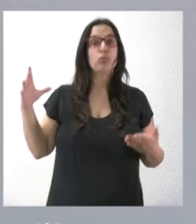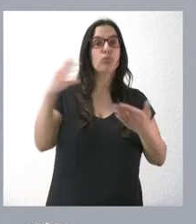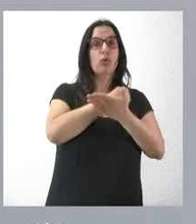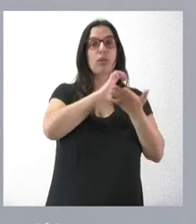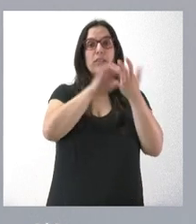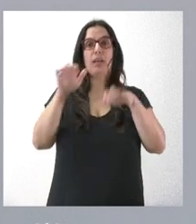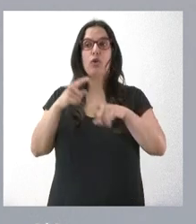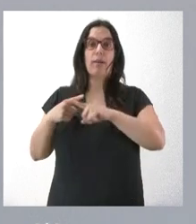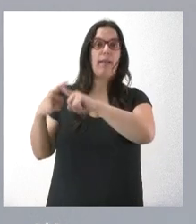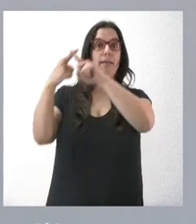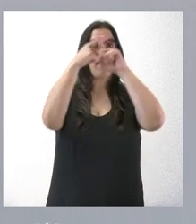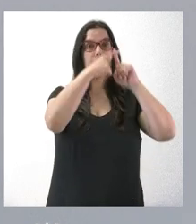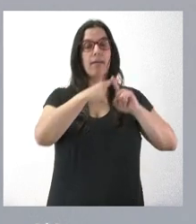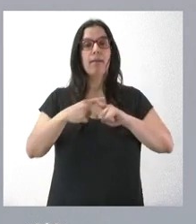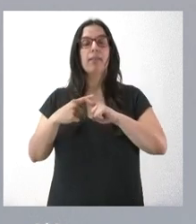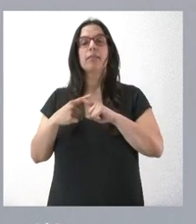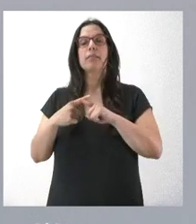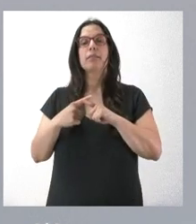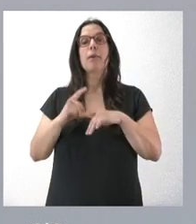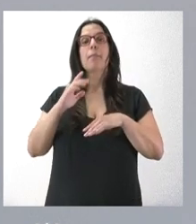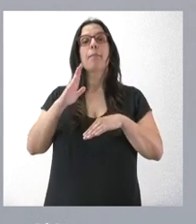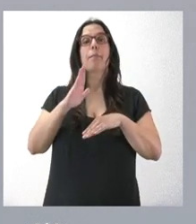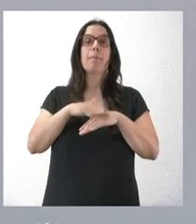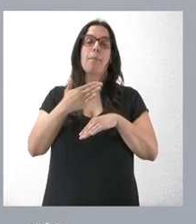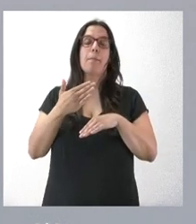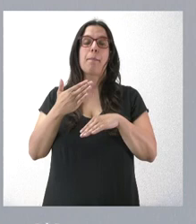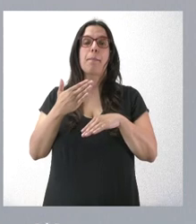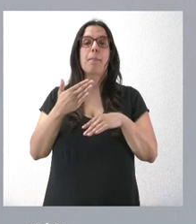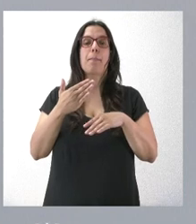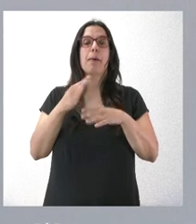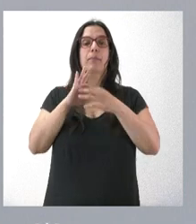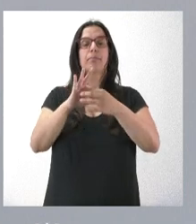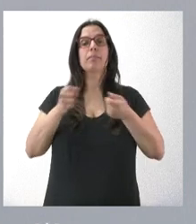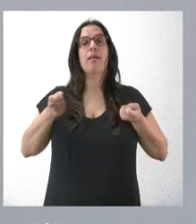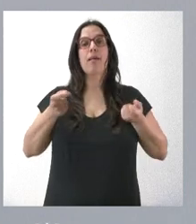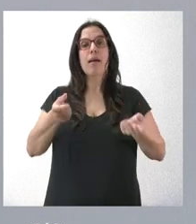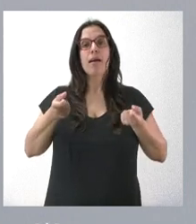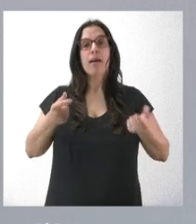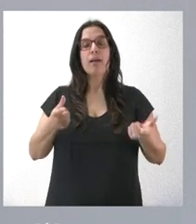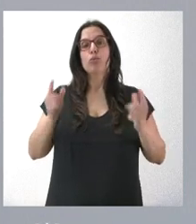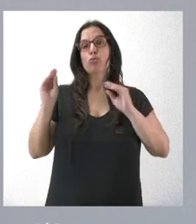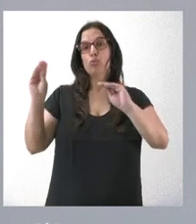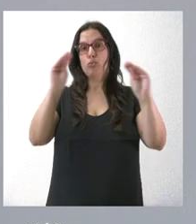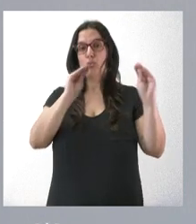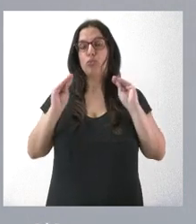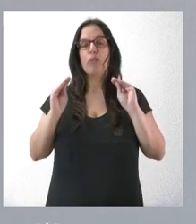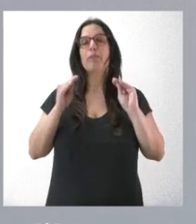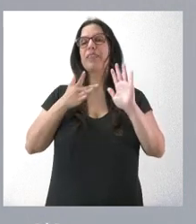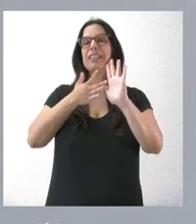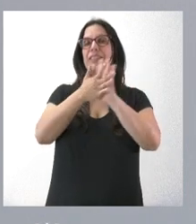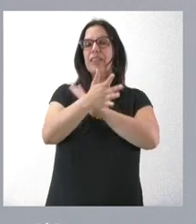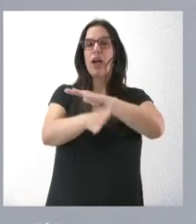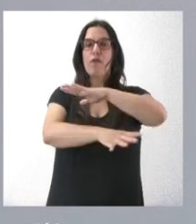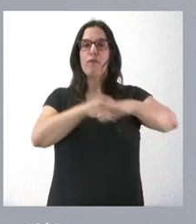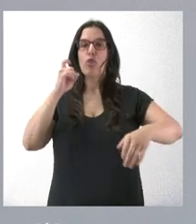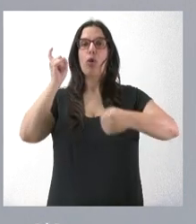distribuir entre ellos y para acometer los gastos que tienen encomendados. Se trata, en este caso, del fondo